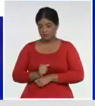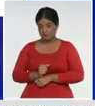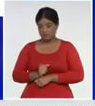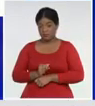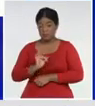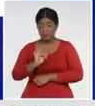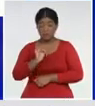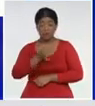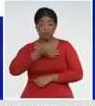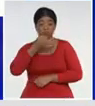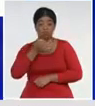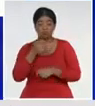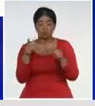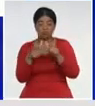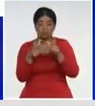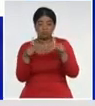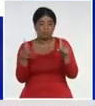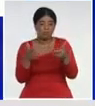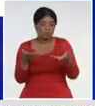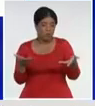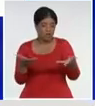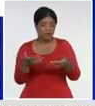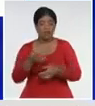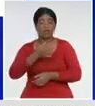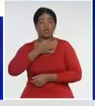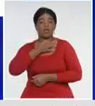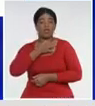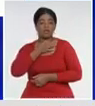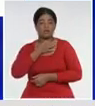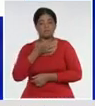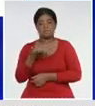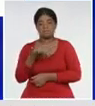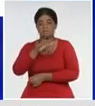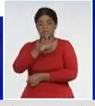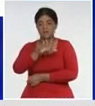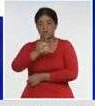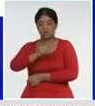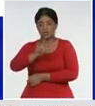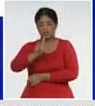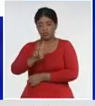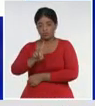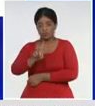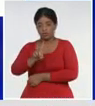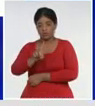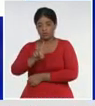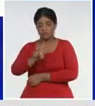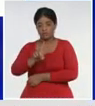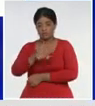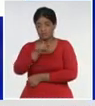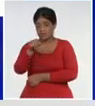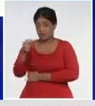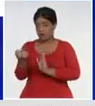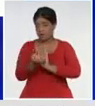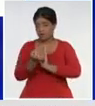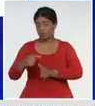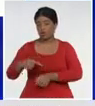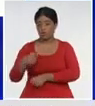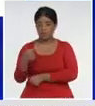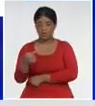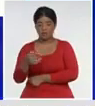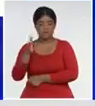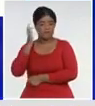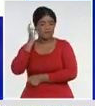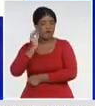cuál es el incremento, en enero, promediaron, 501 casos diarios, en febrero, 822,